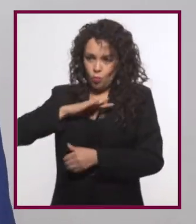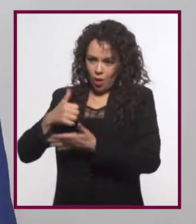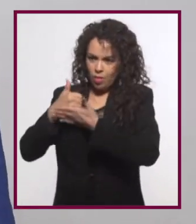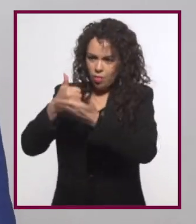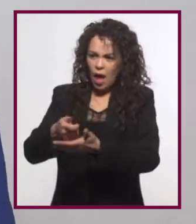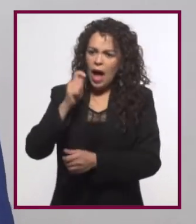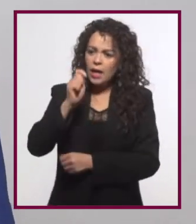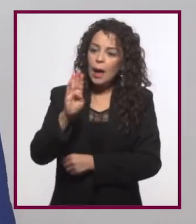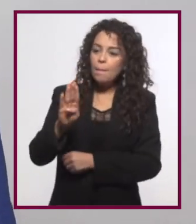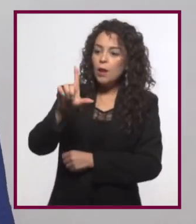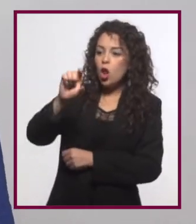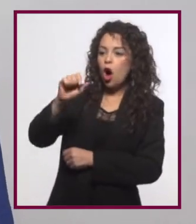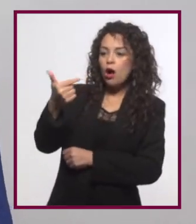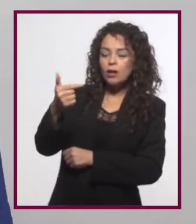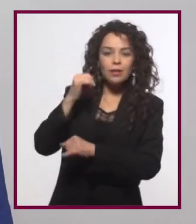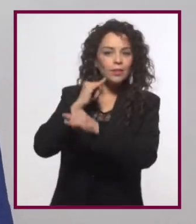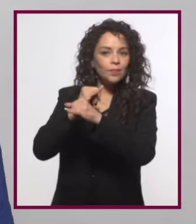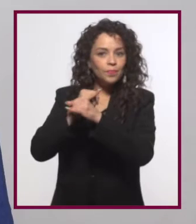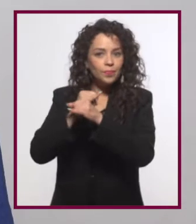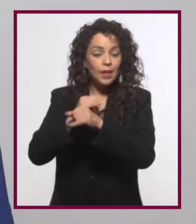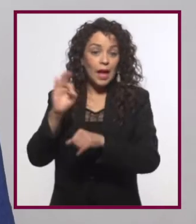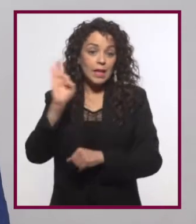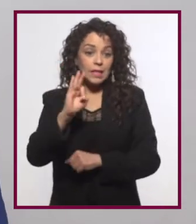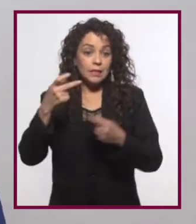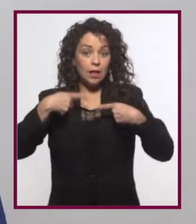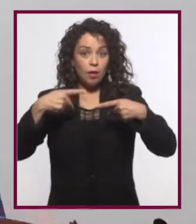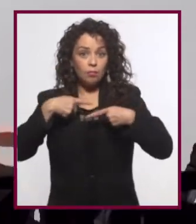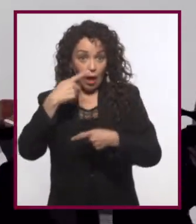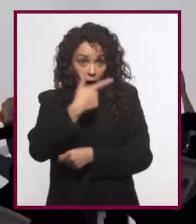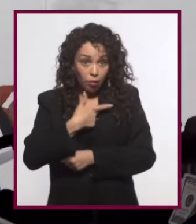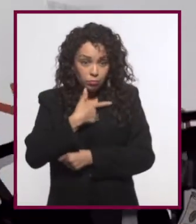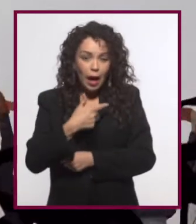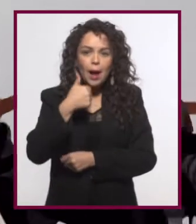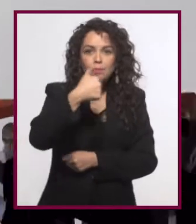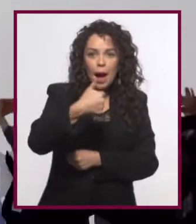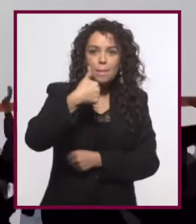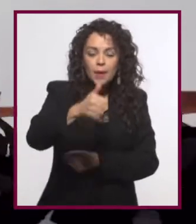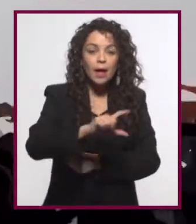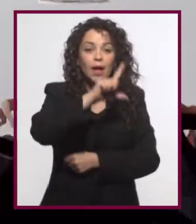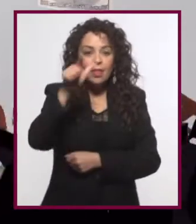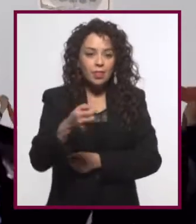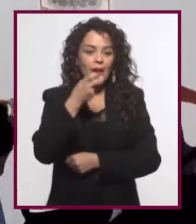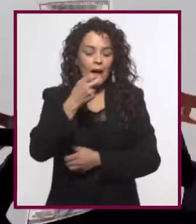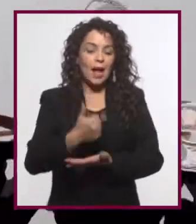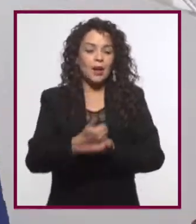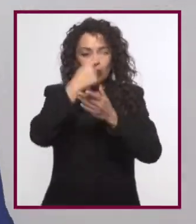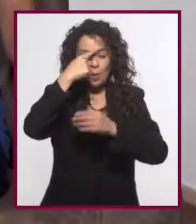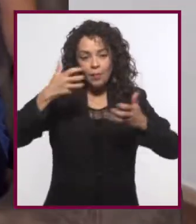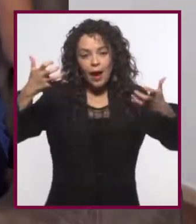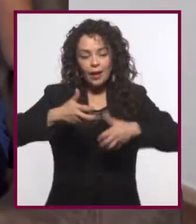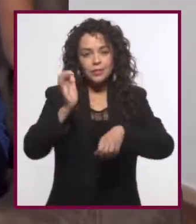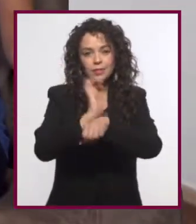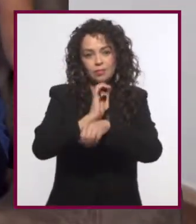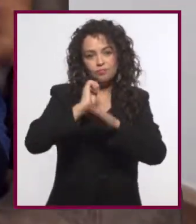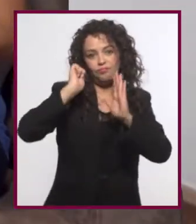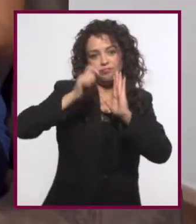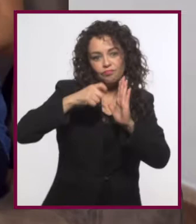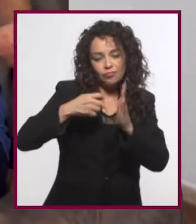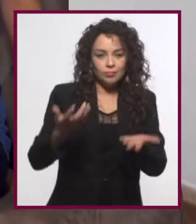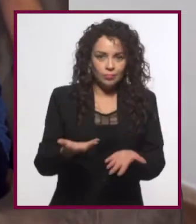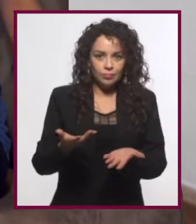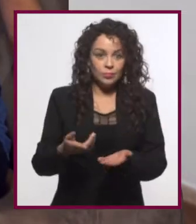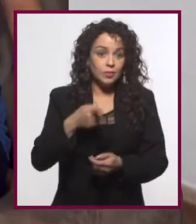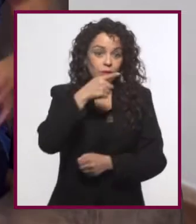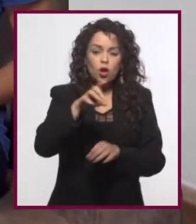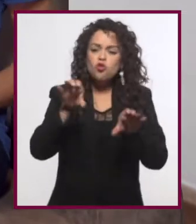puedo ayudar a empezar un blog. Y con suerte consigues muchos seguidores y así financias tus películas. ¿Y cómo te vas a hacer famoso si